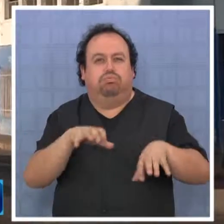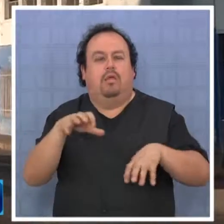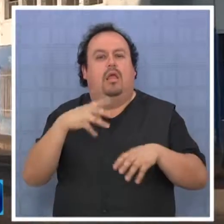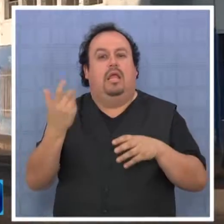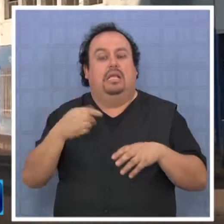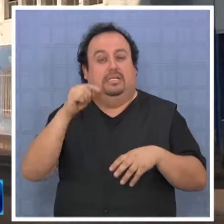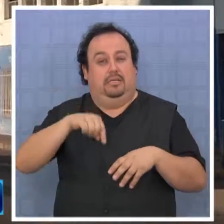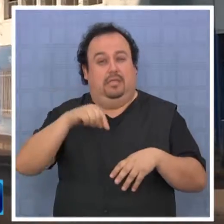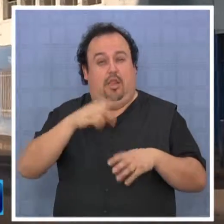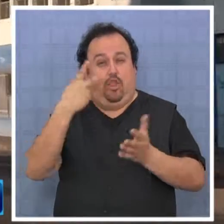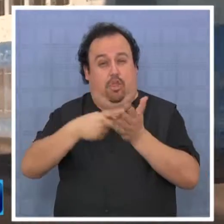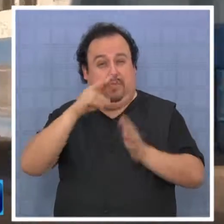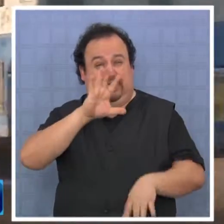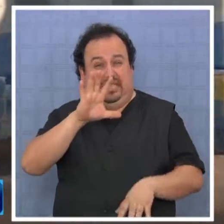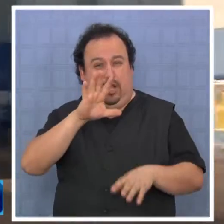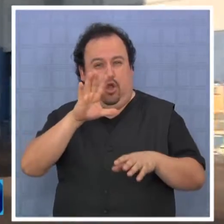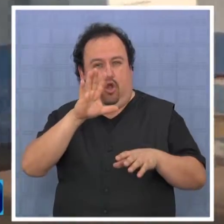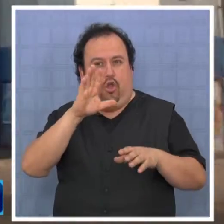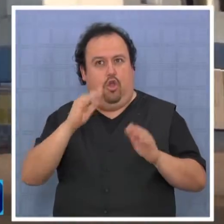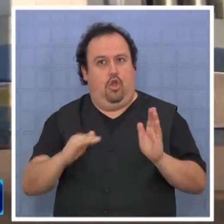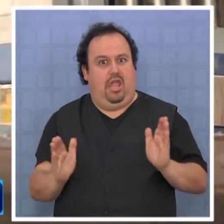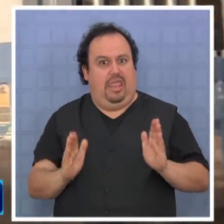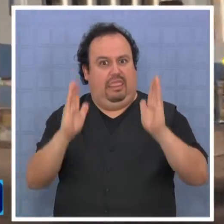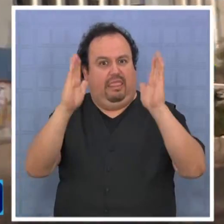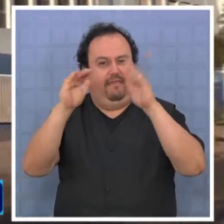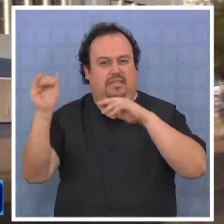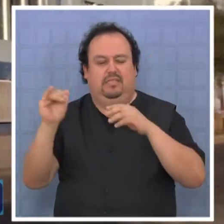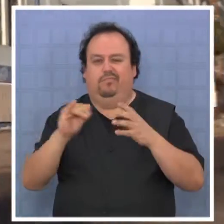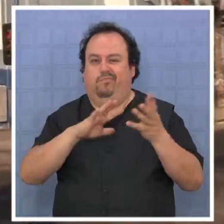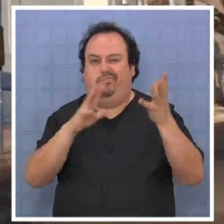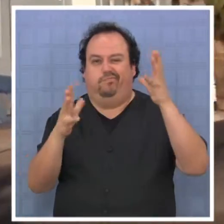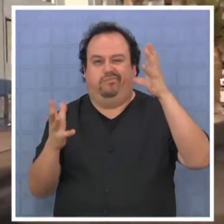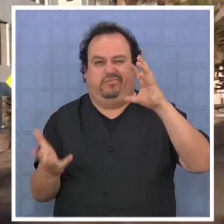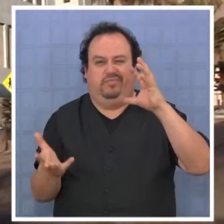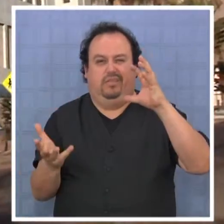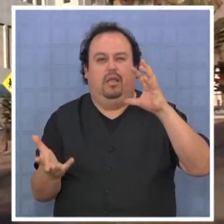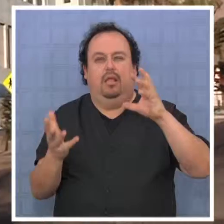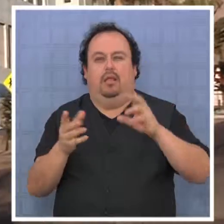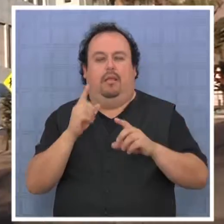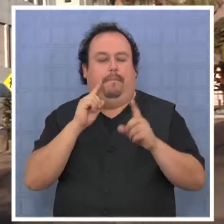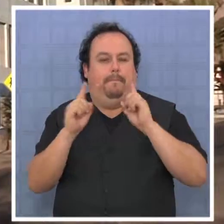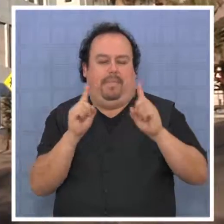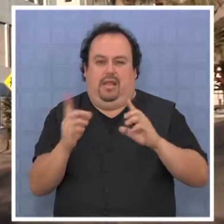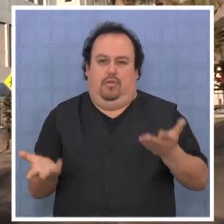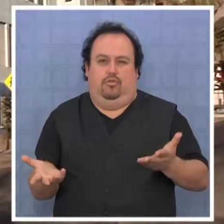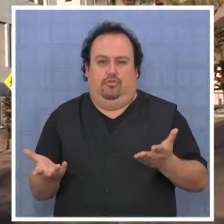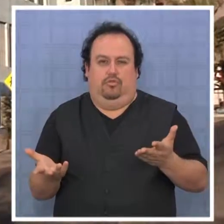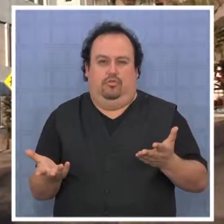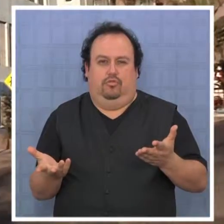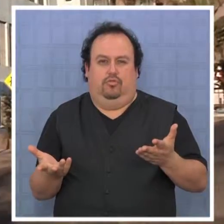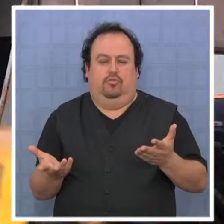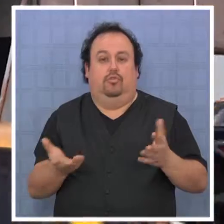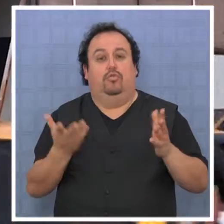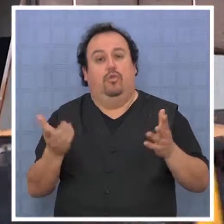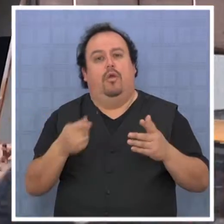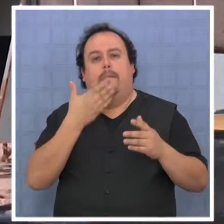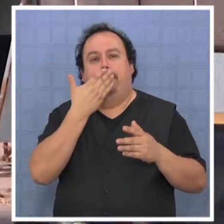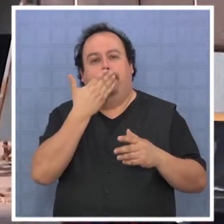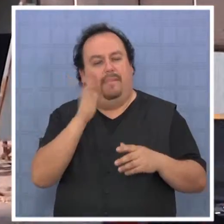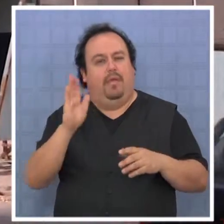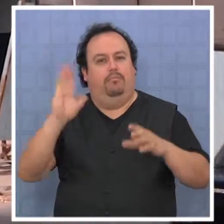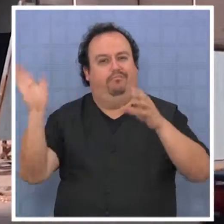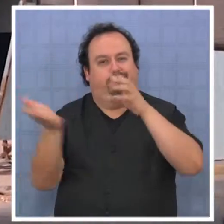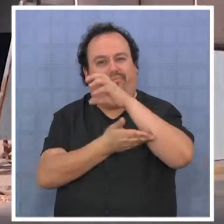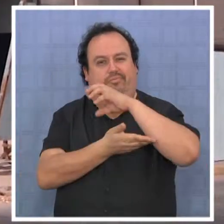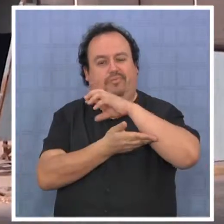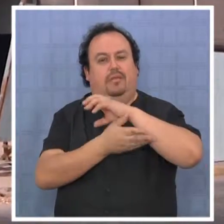azotó al norte chileno el año 2005 dejó al edificio con daños que, según las autoridades, lo hacían inhabitable, por lo que